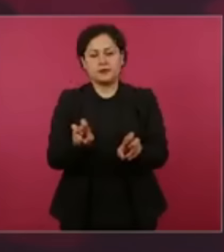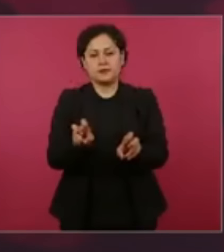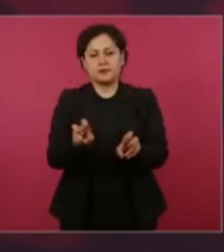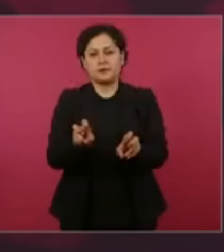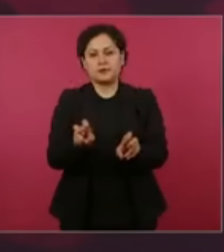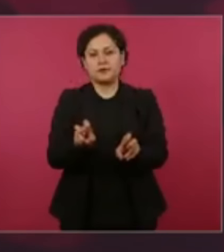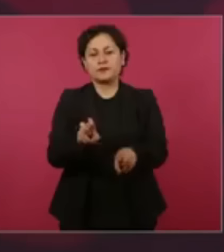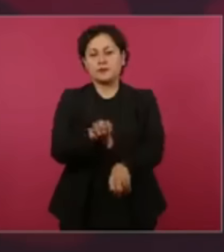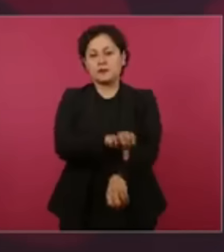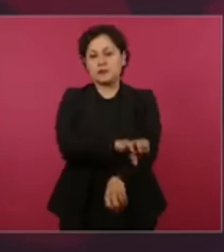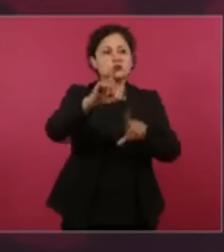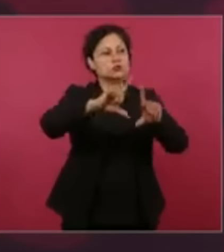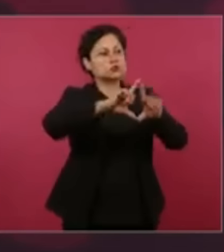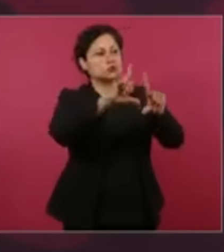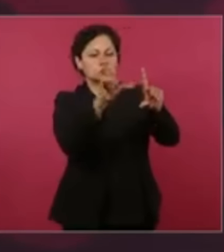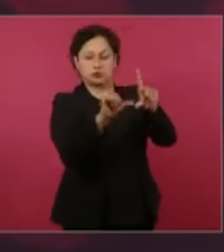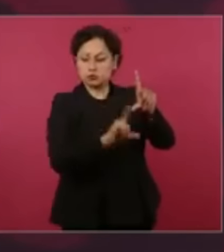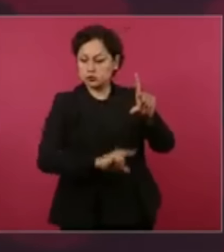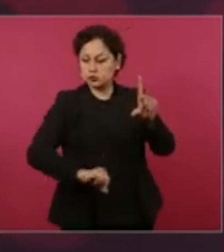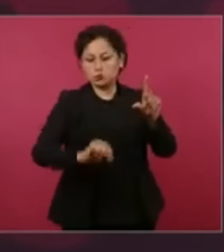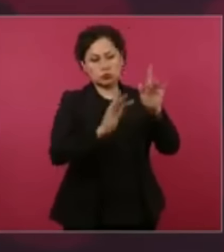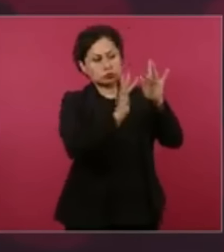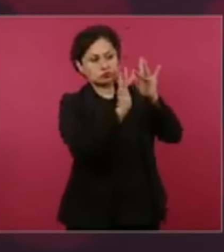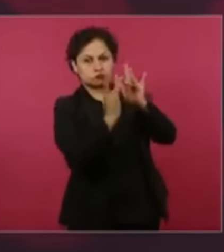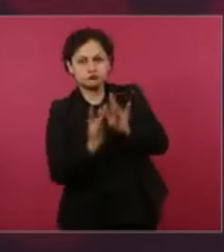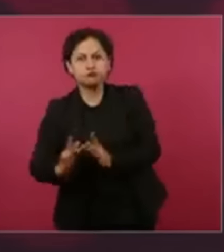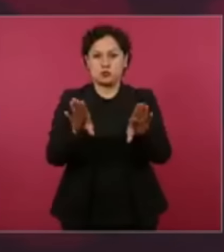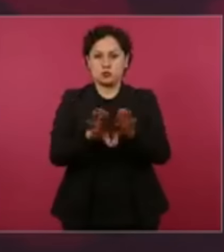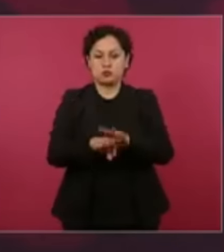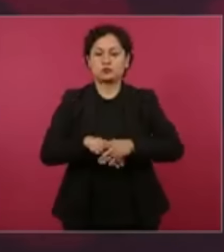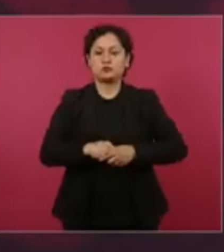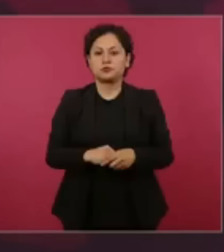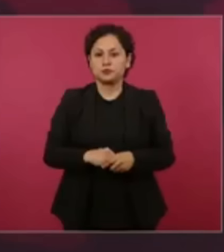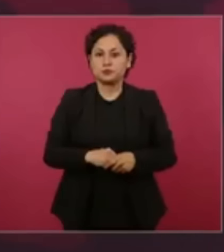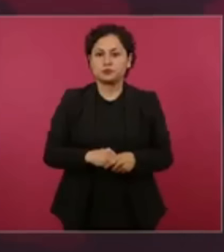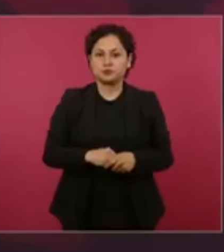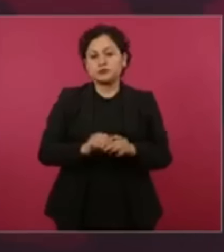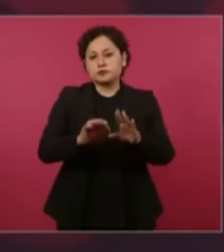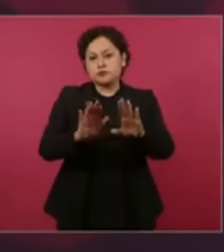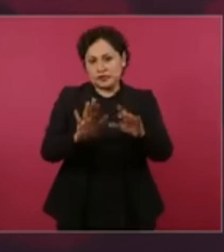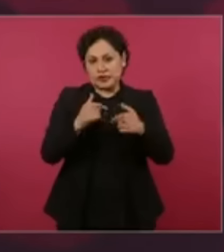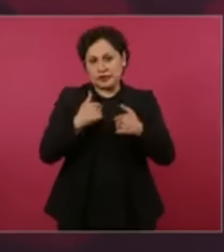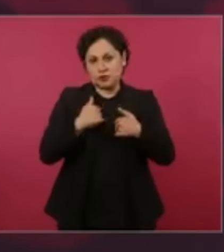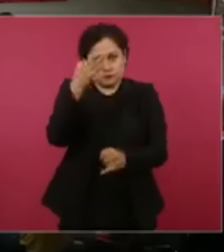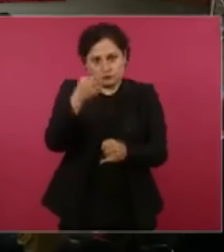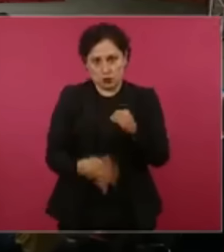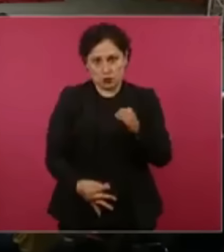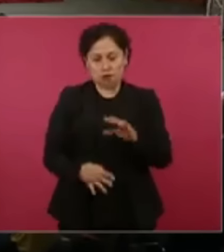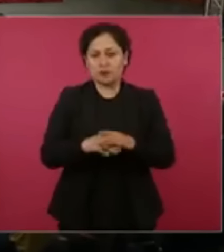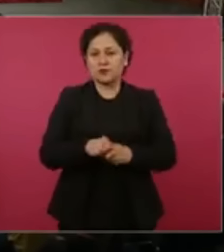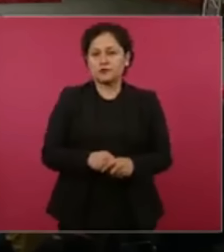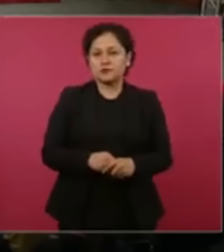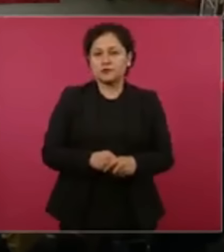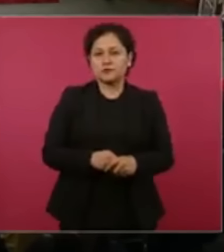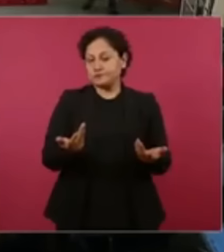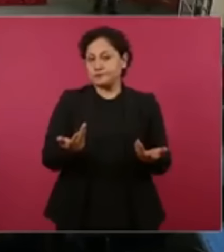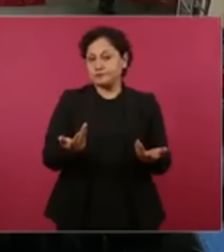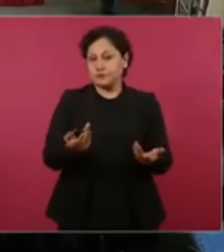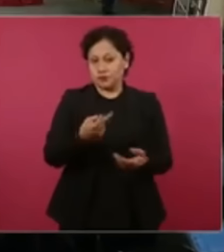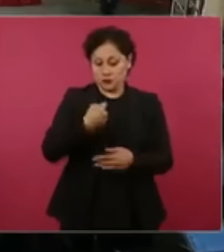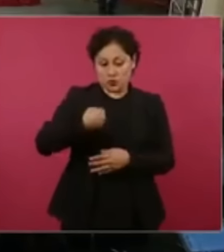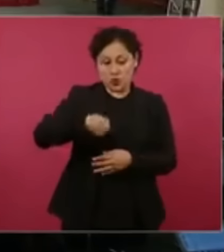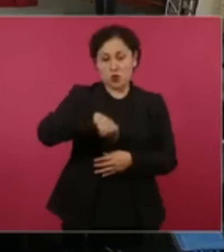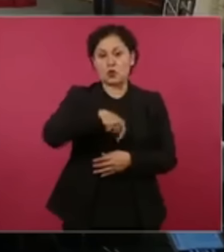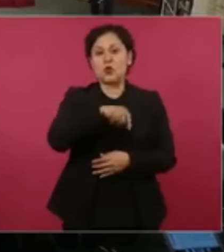abasto de electricidad. También, ya el último añadido, decir que hemos logrado fortalecer